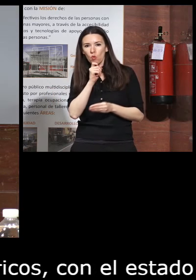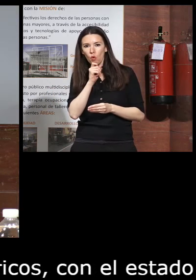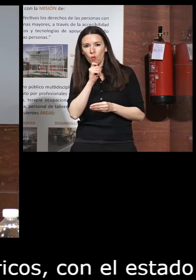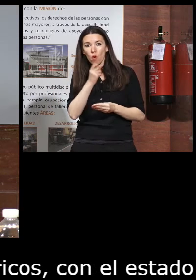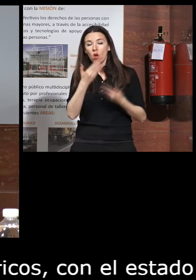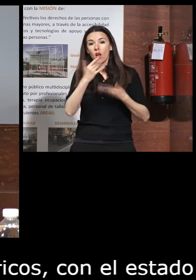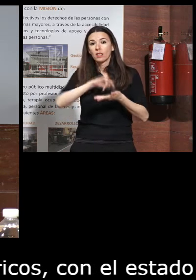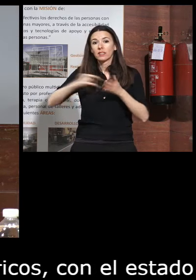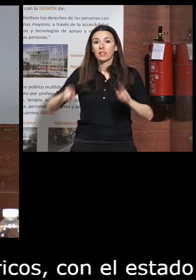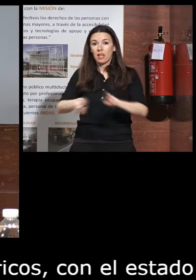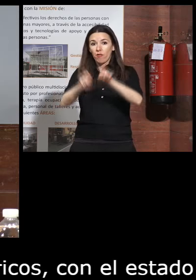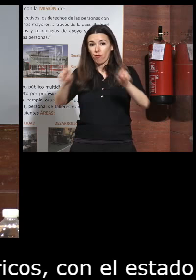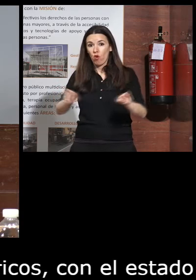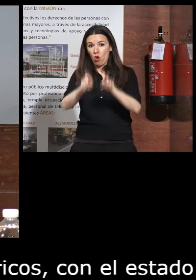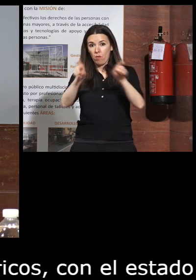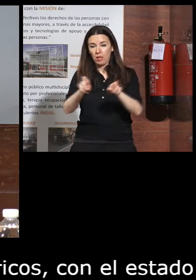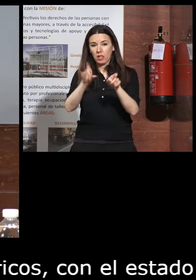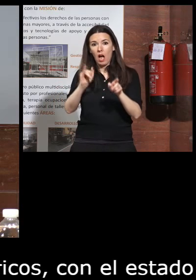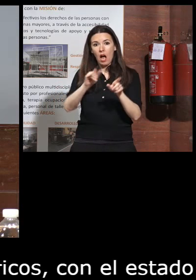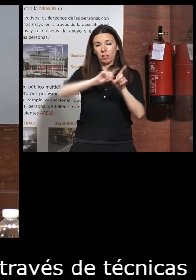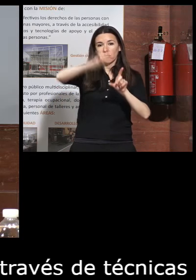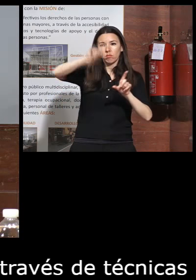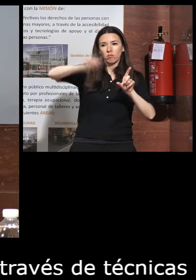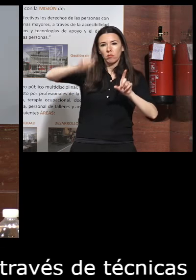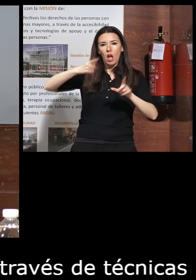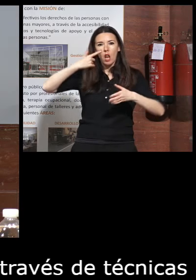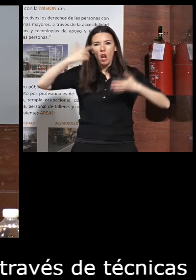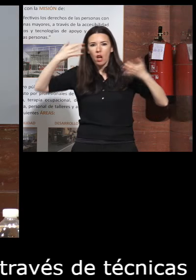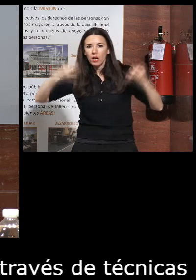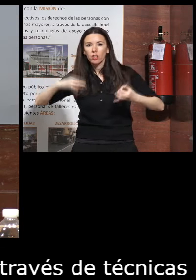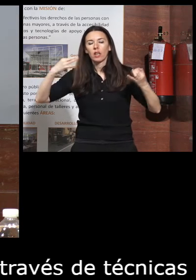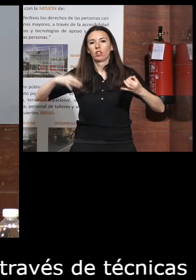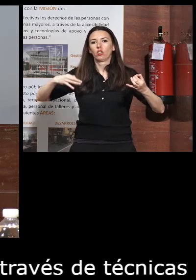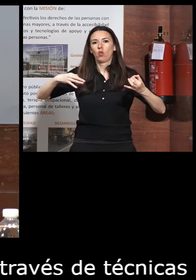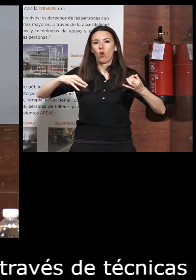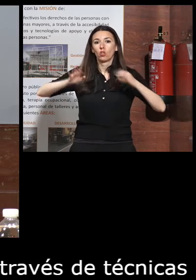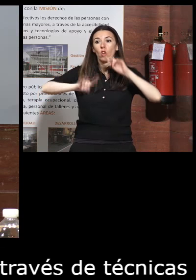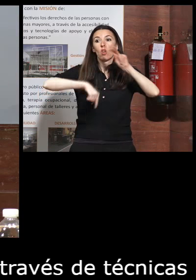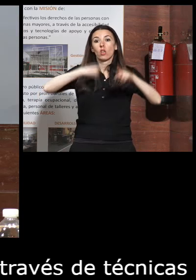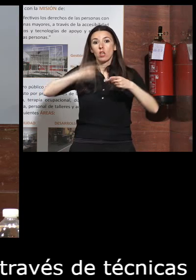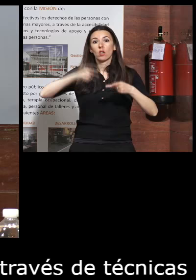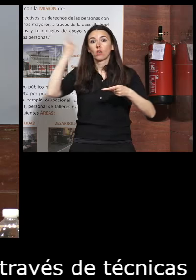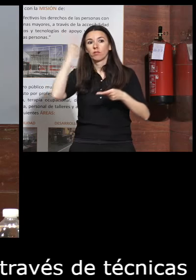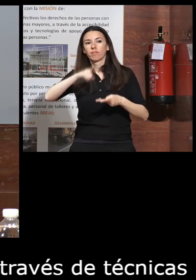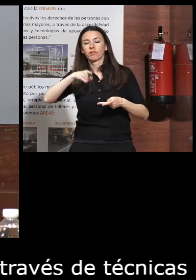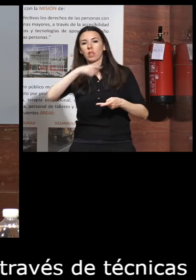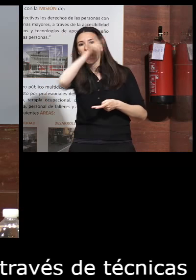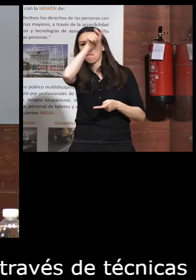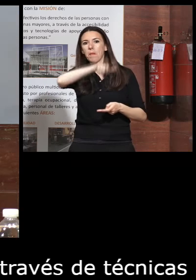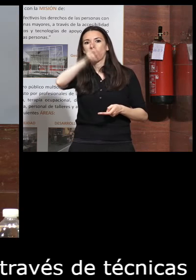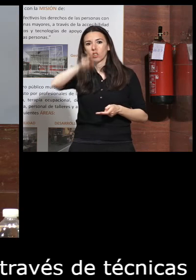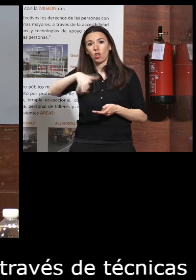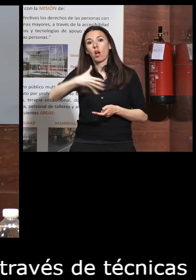técnicas informáticas una estratificación de riesgos y luego identificar entonces aquellas personas